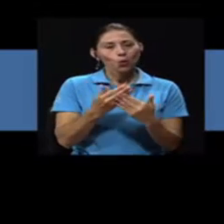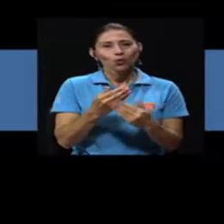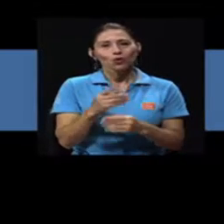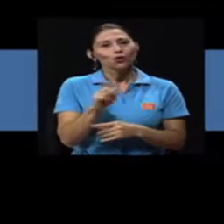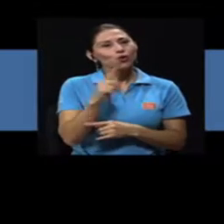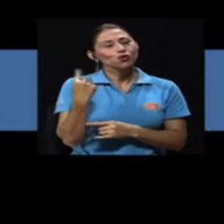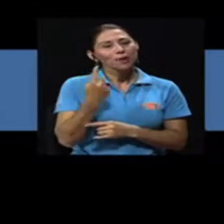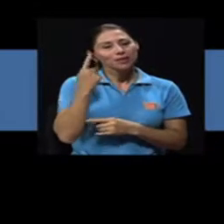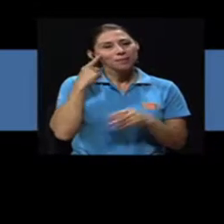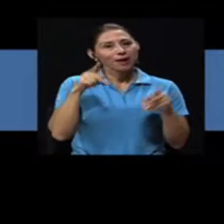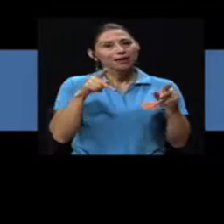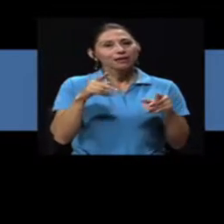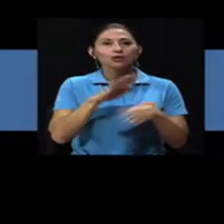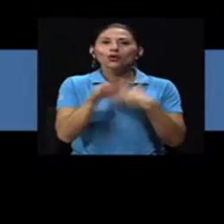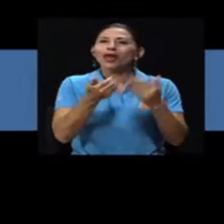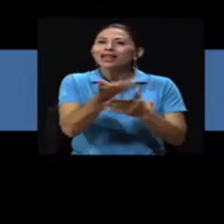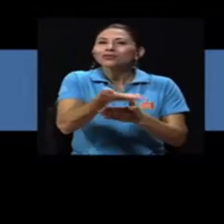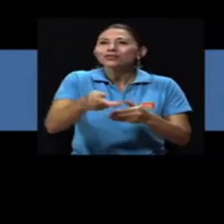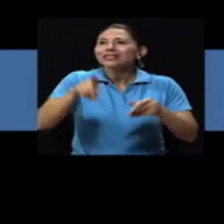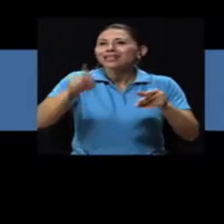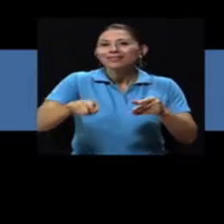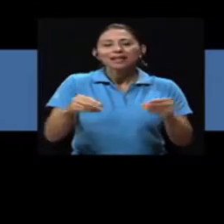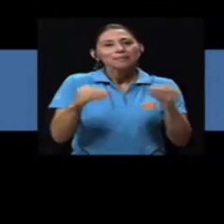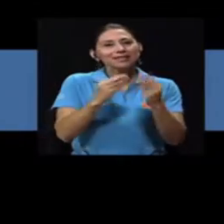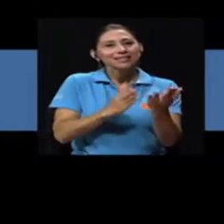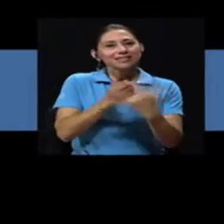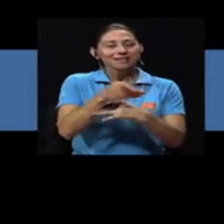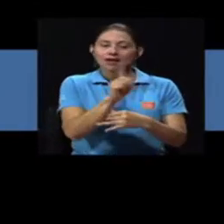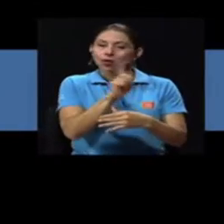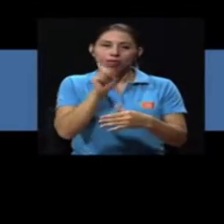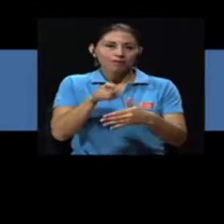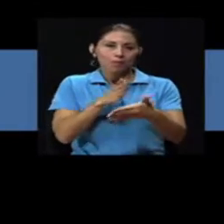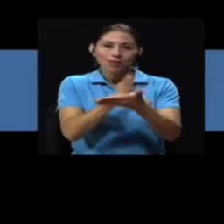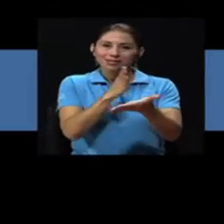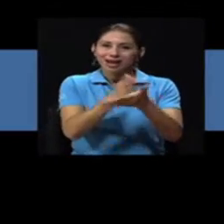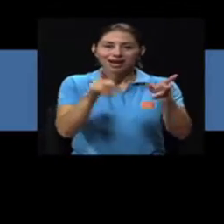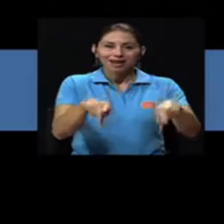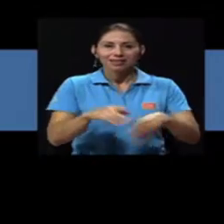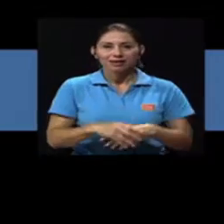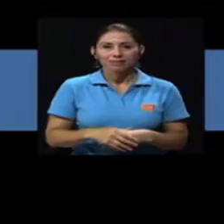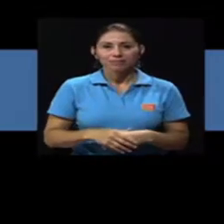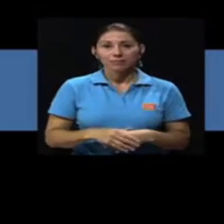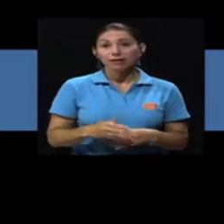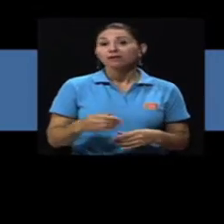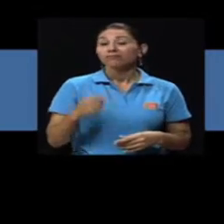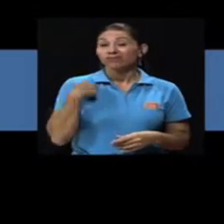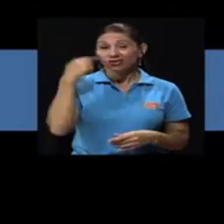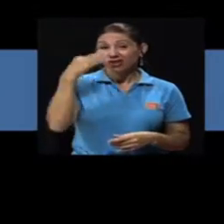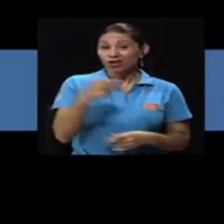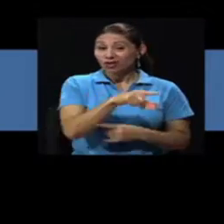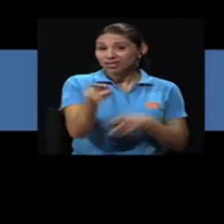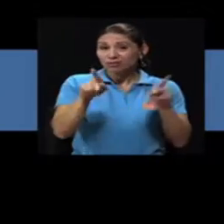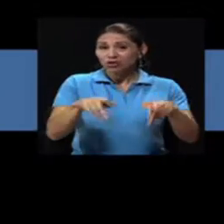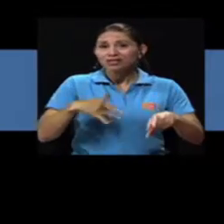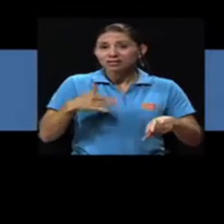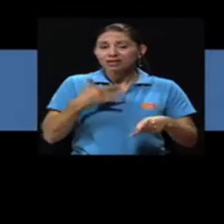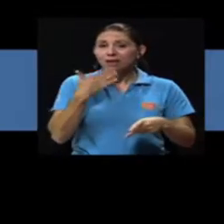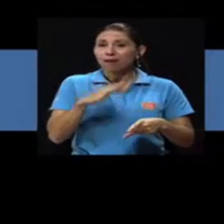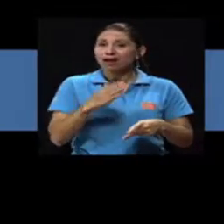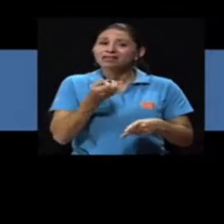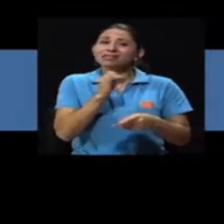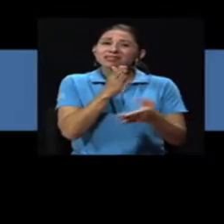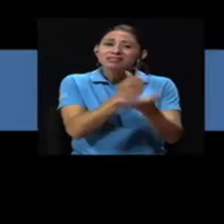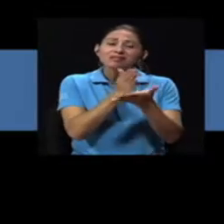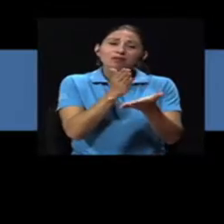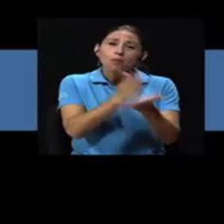más accesible a ellos, no solo como para personas que tengan menos peso o así y no molestando a la gente. De manera segura se sienten mal, tanto cuando los